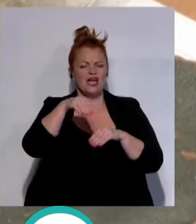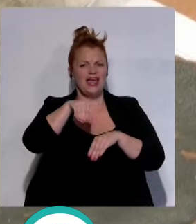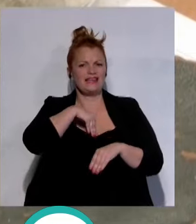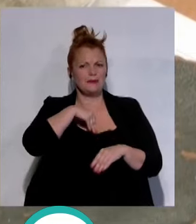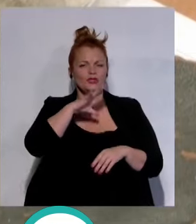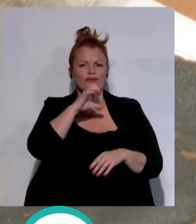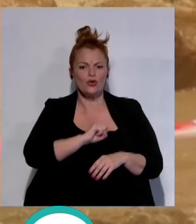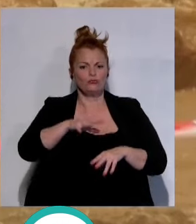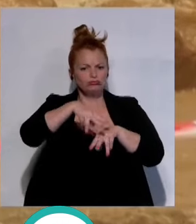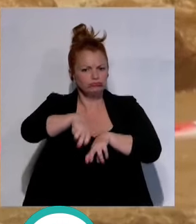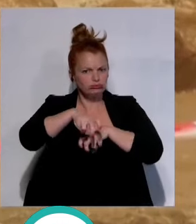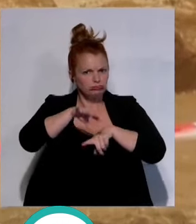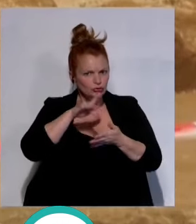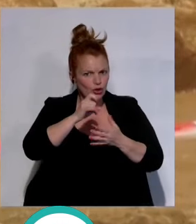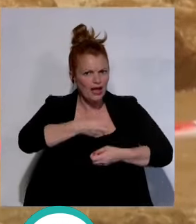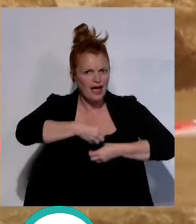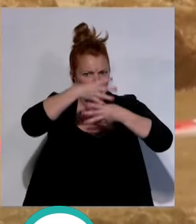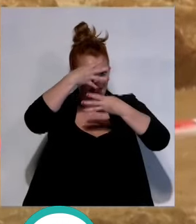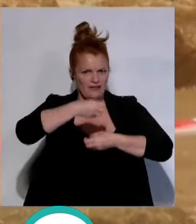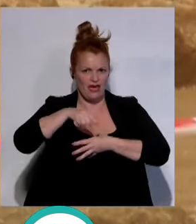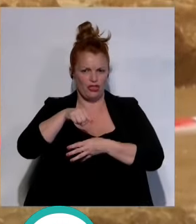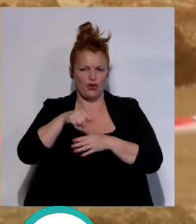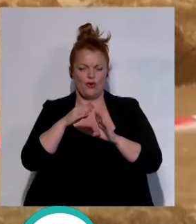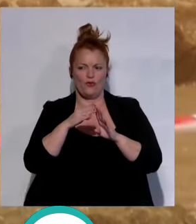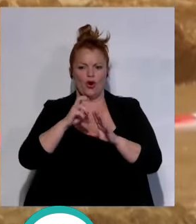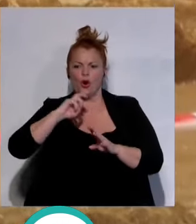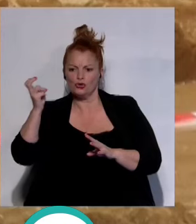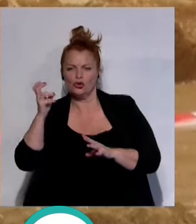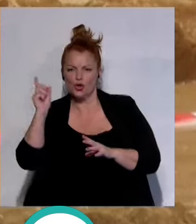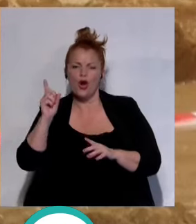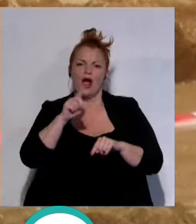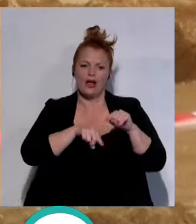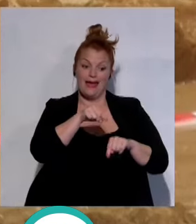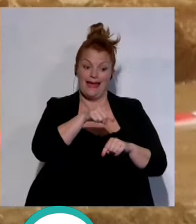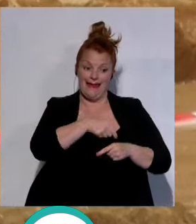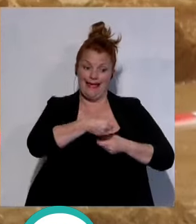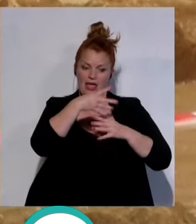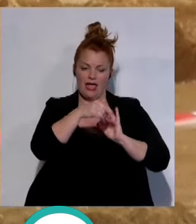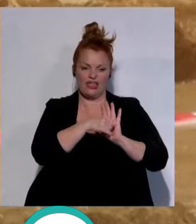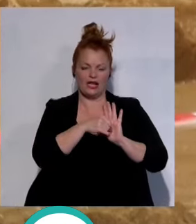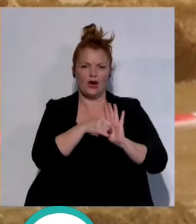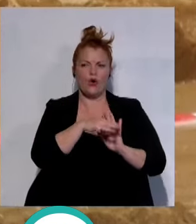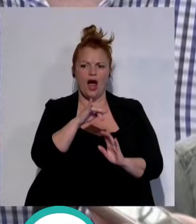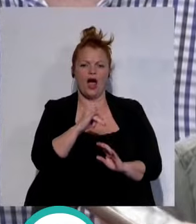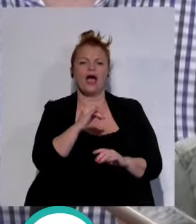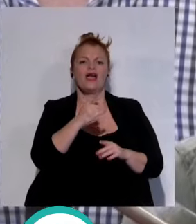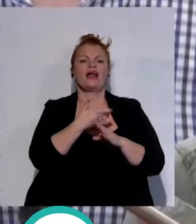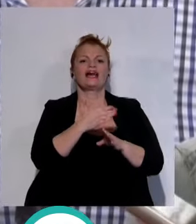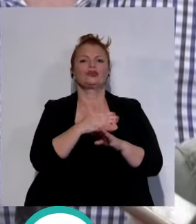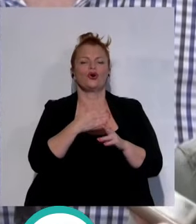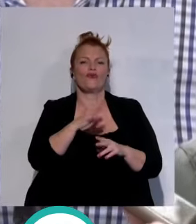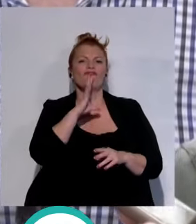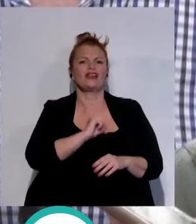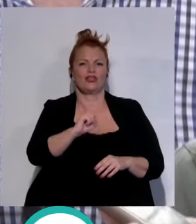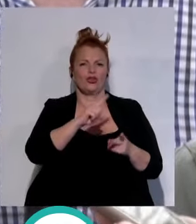excavaron estos edificios aledaños en otros no pero en este uno cercano aquí salieron restos fenicios